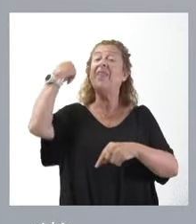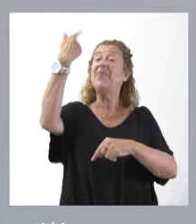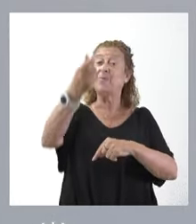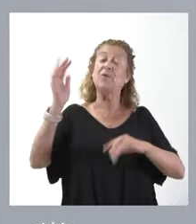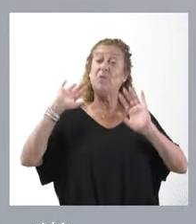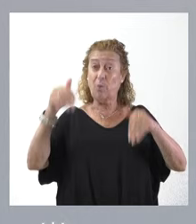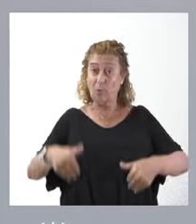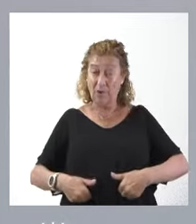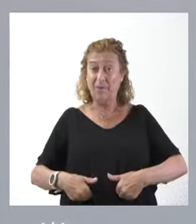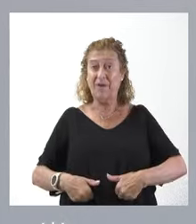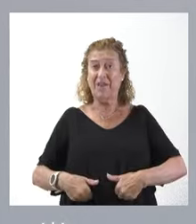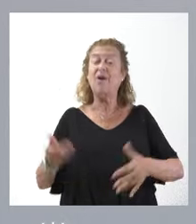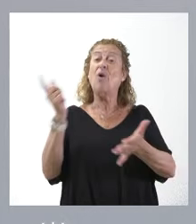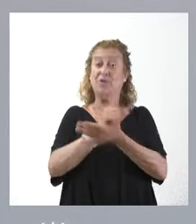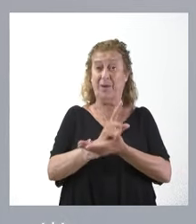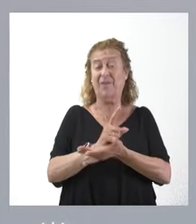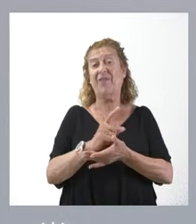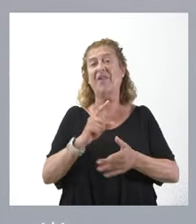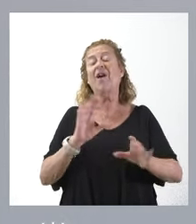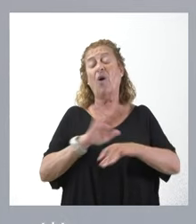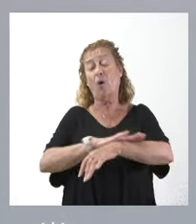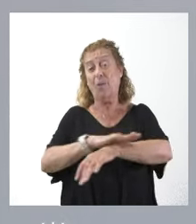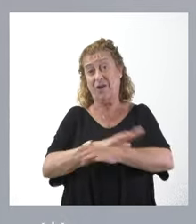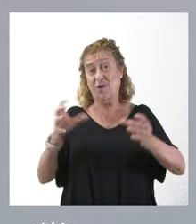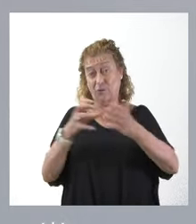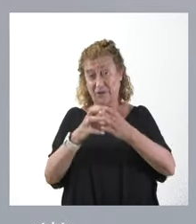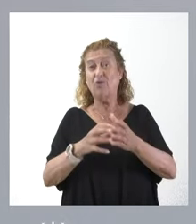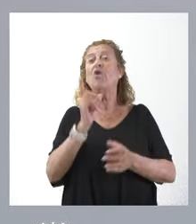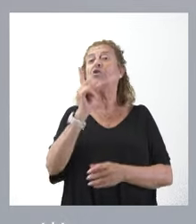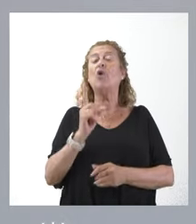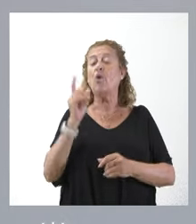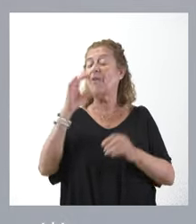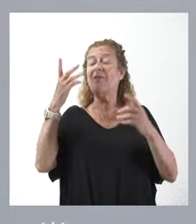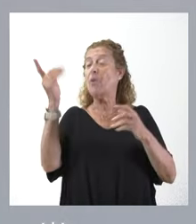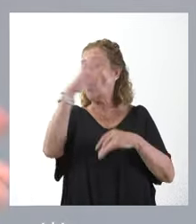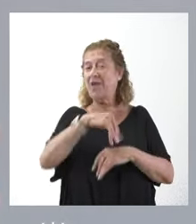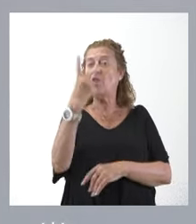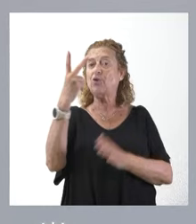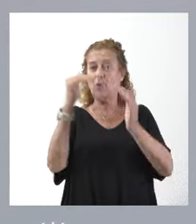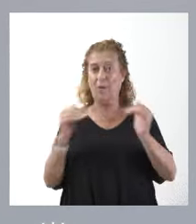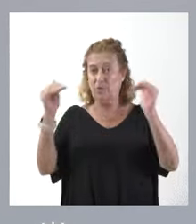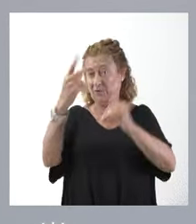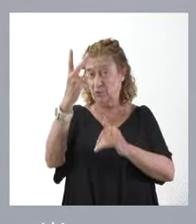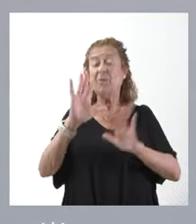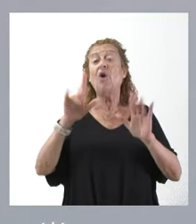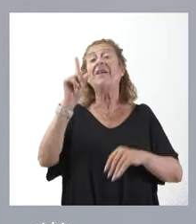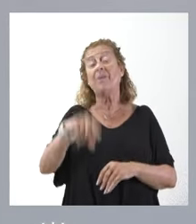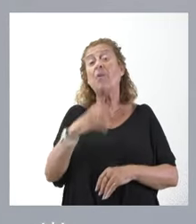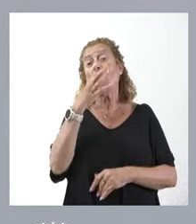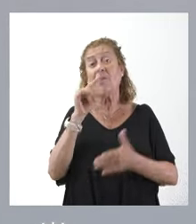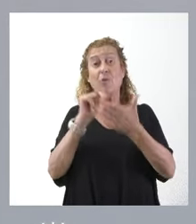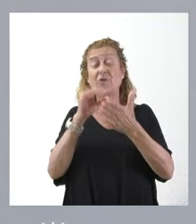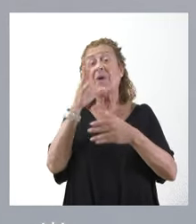inmediatamente después a la actividad de los Consejos de Gobierno. Solo serán dos jueves los que no tendremos, pero también es buen momento para